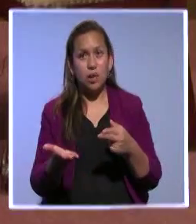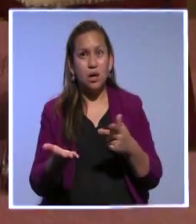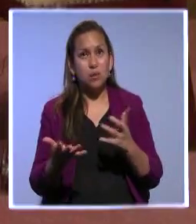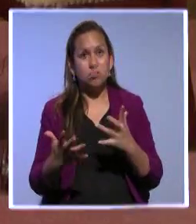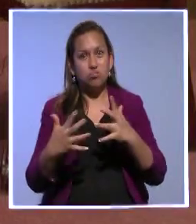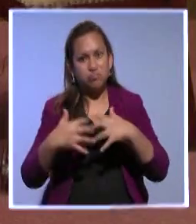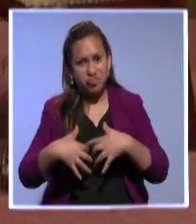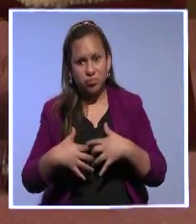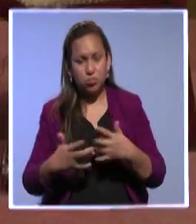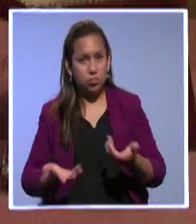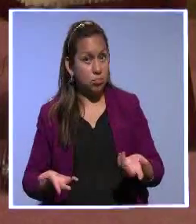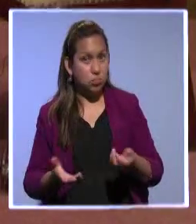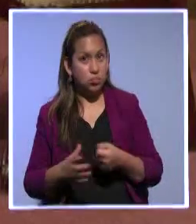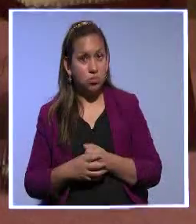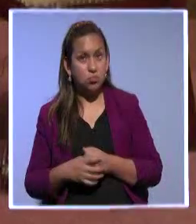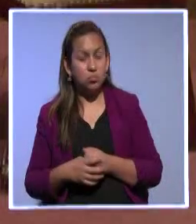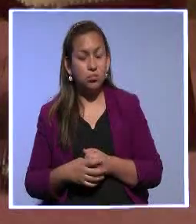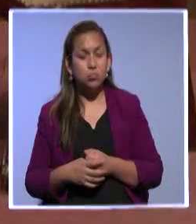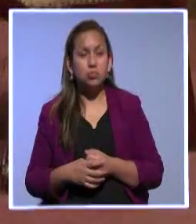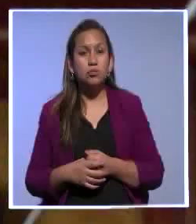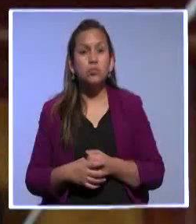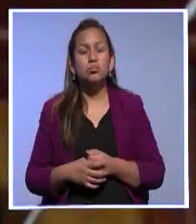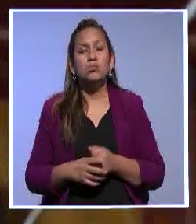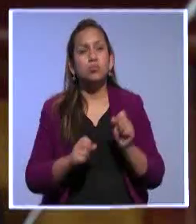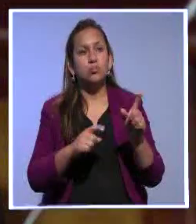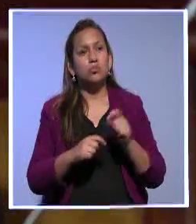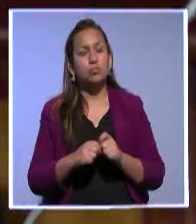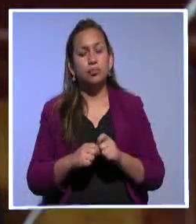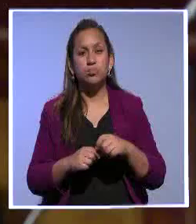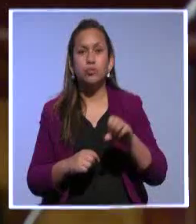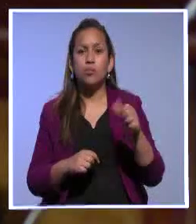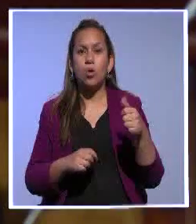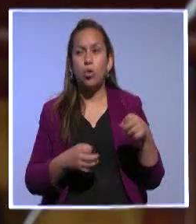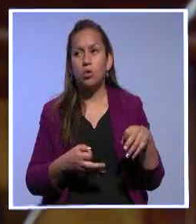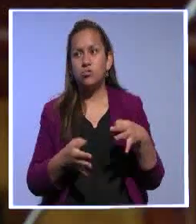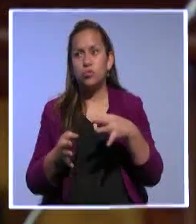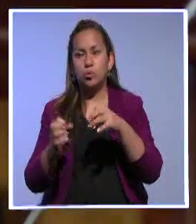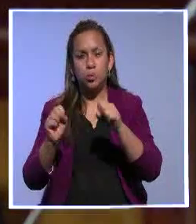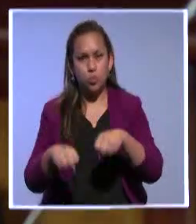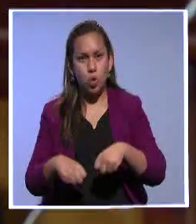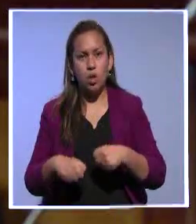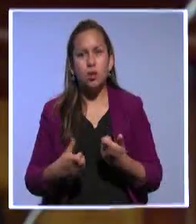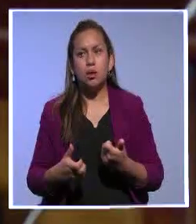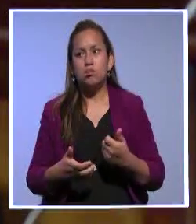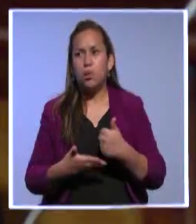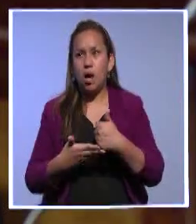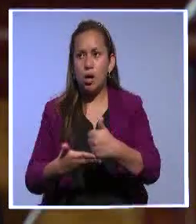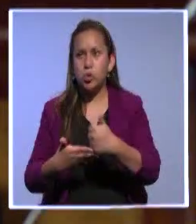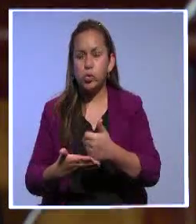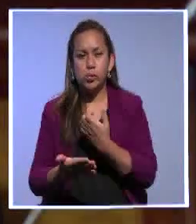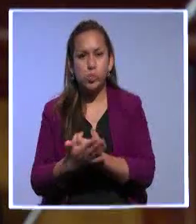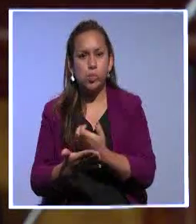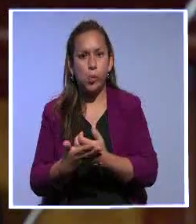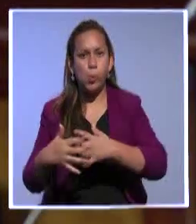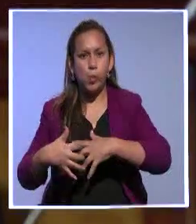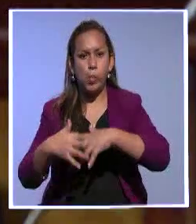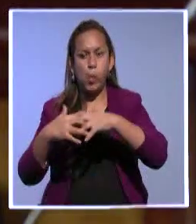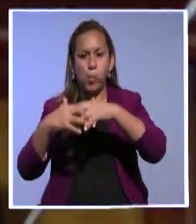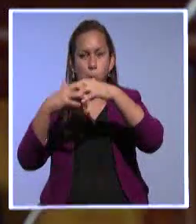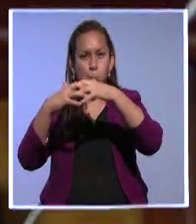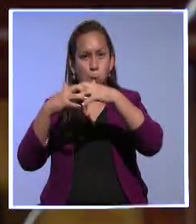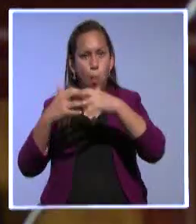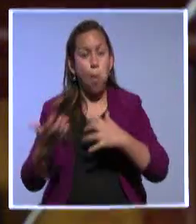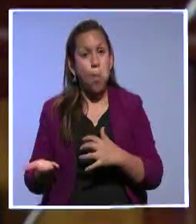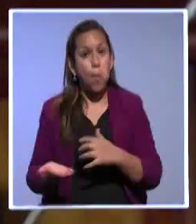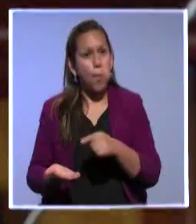empeore? No, porque había otros mecanismos para poder solventar la crisis. Este gobierno optó por aquel que